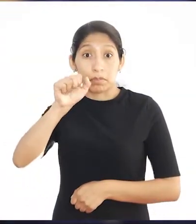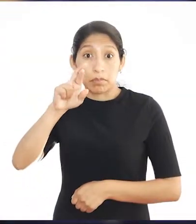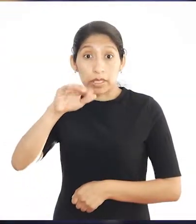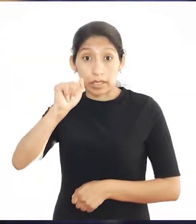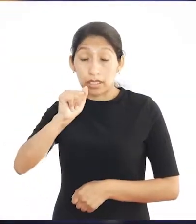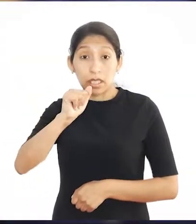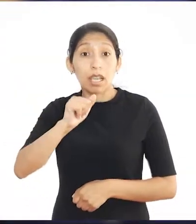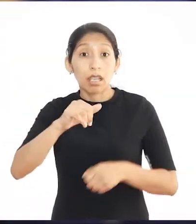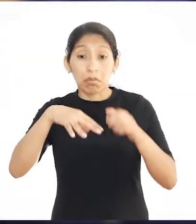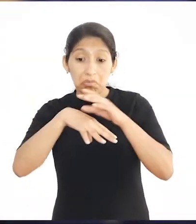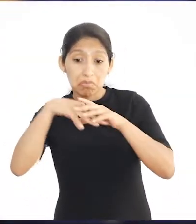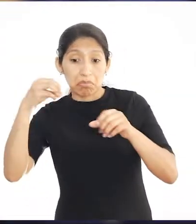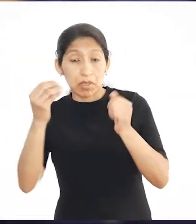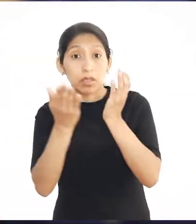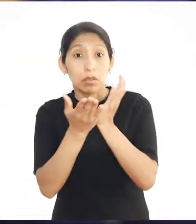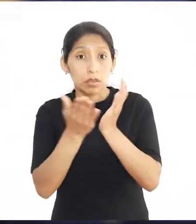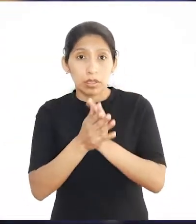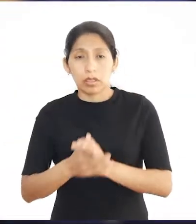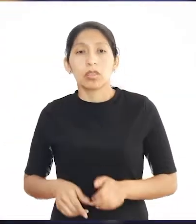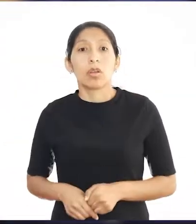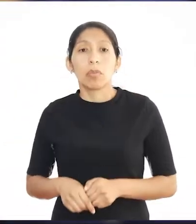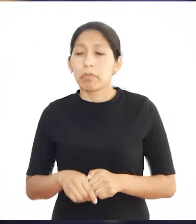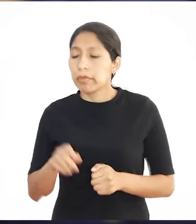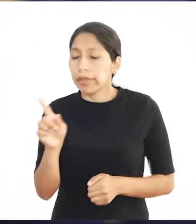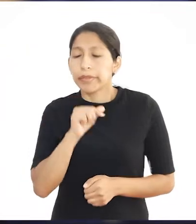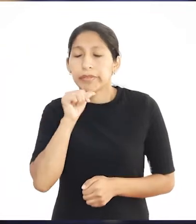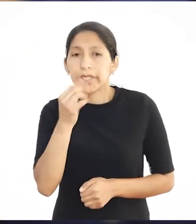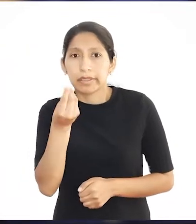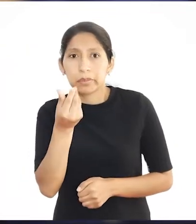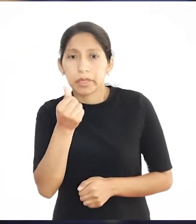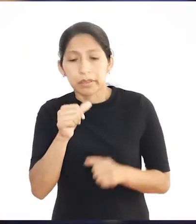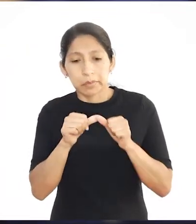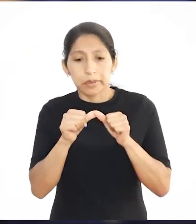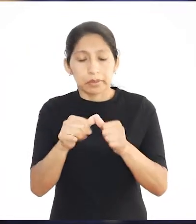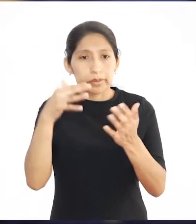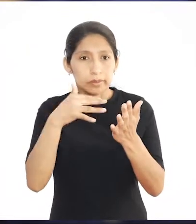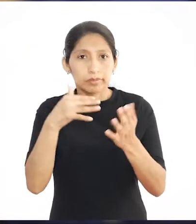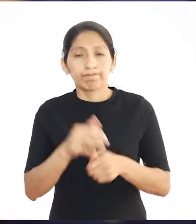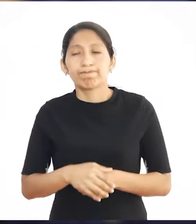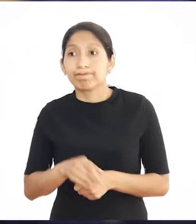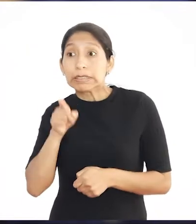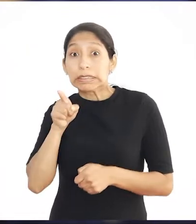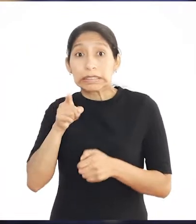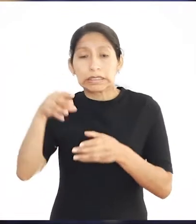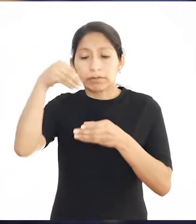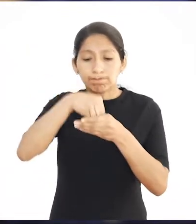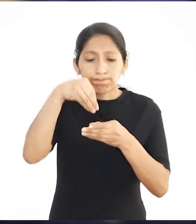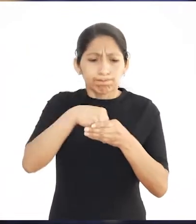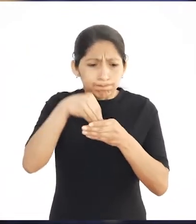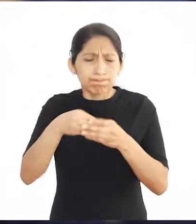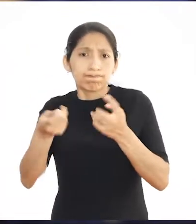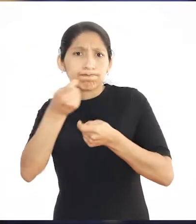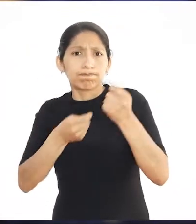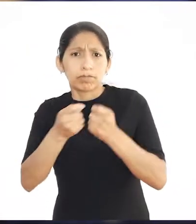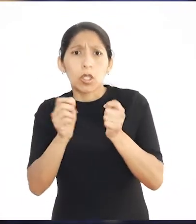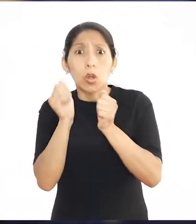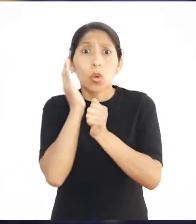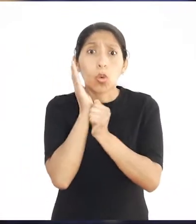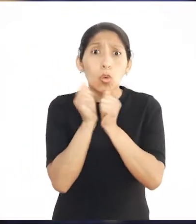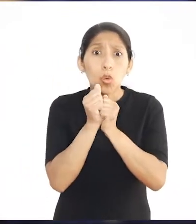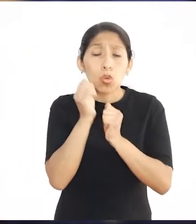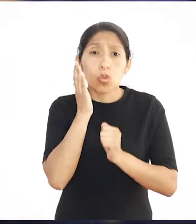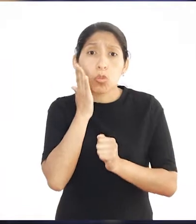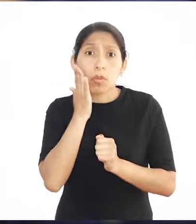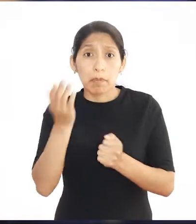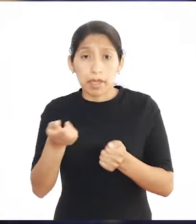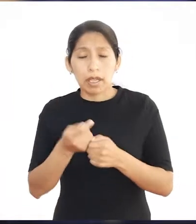María ya salió del colegio, pero no hay dinero para que siga estudiando. Juntando unos ahorros, vendiendo cositas con su